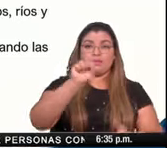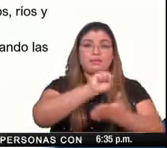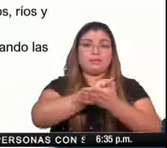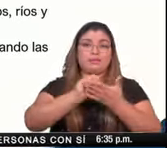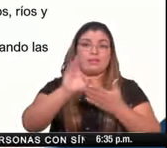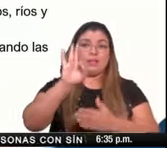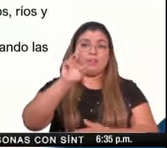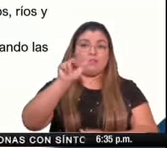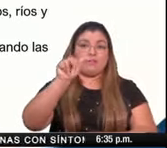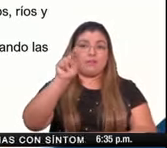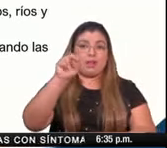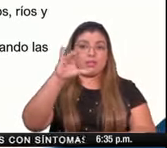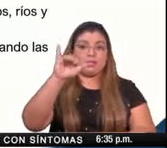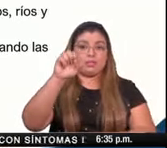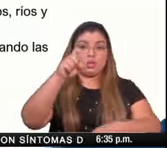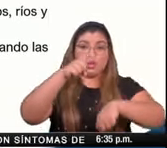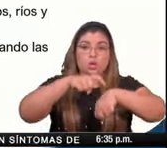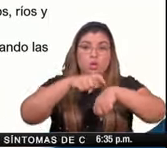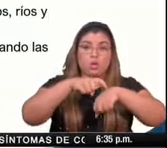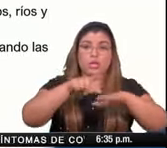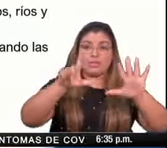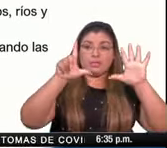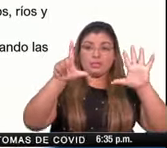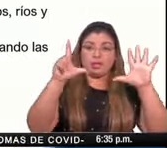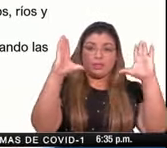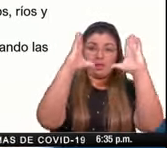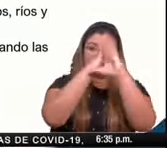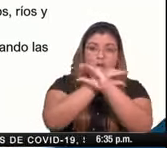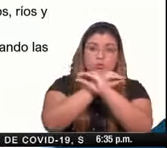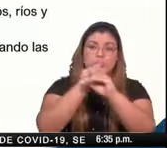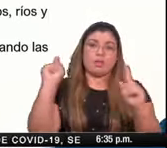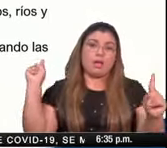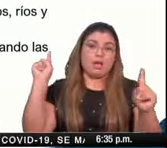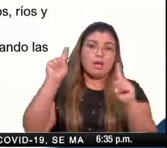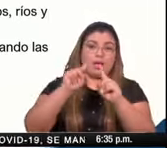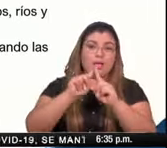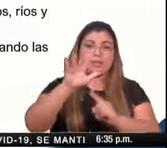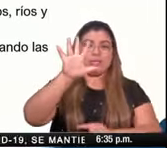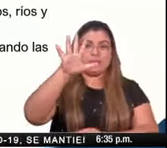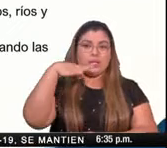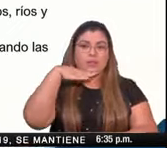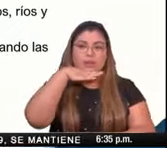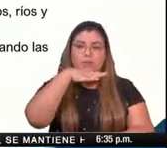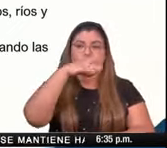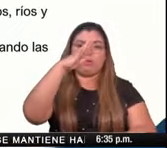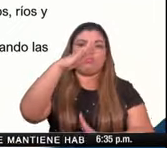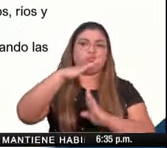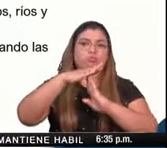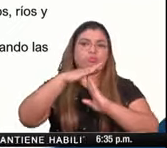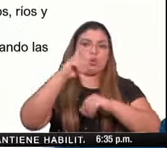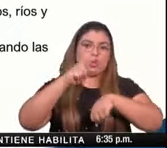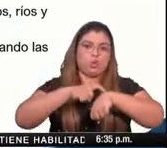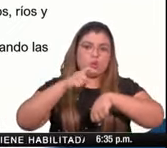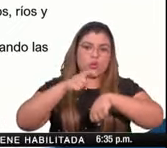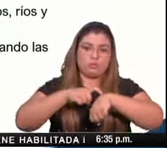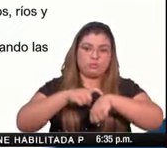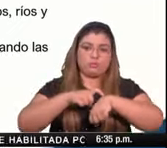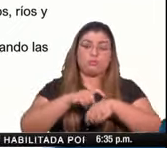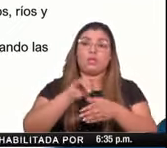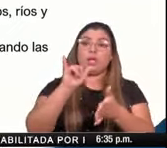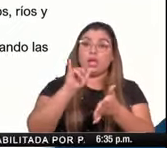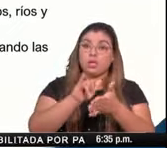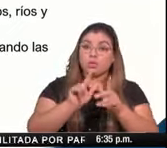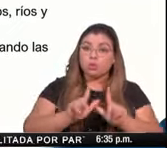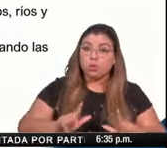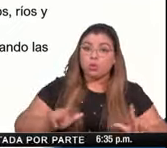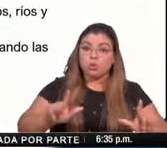va a establecer un toque de queda de 7pm a 5 de la mañana en esos distritos se